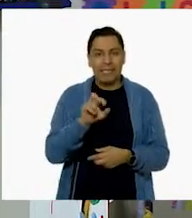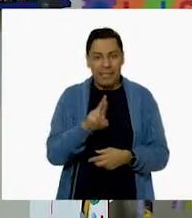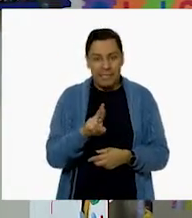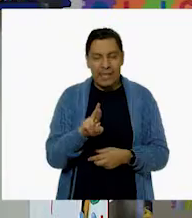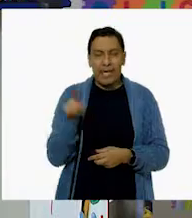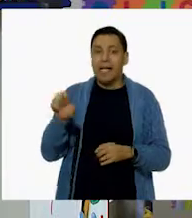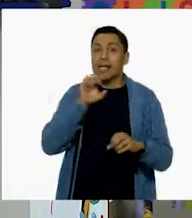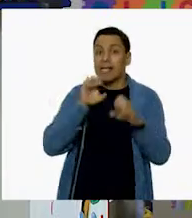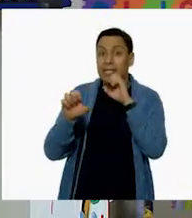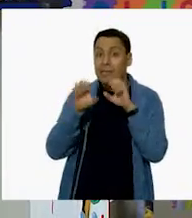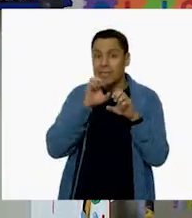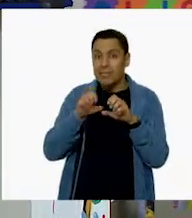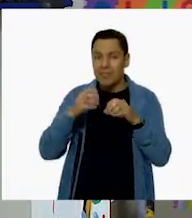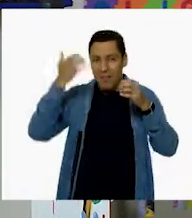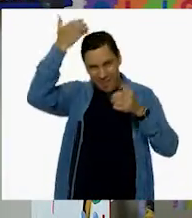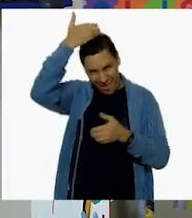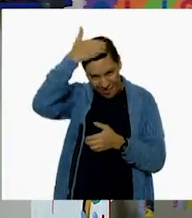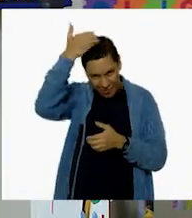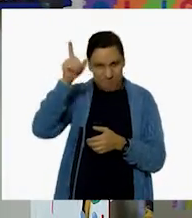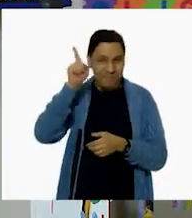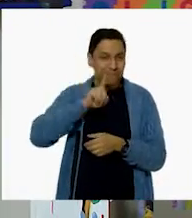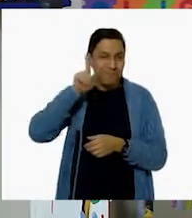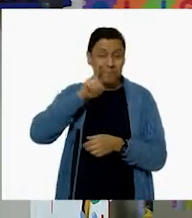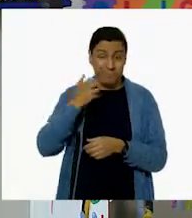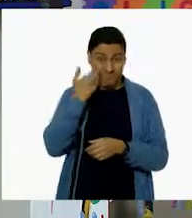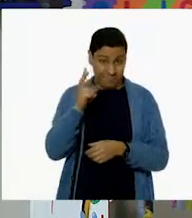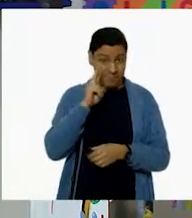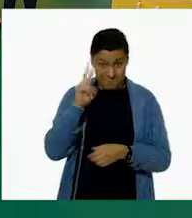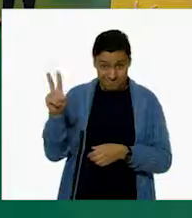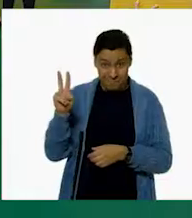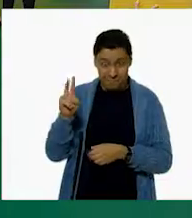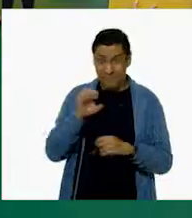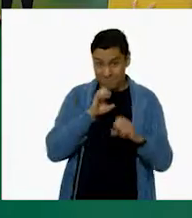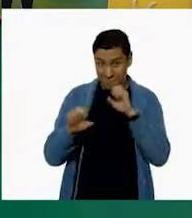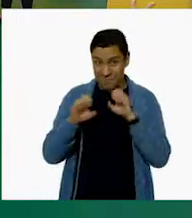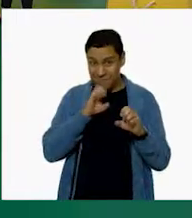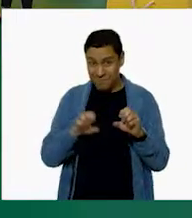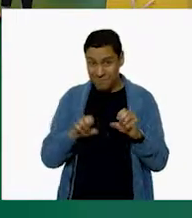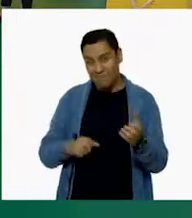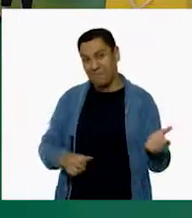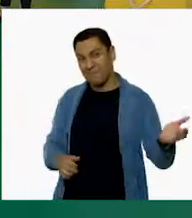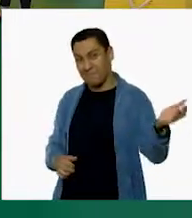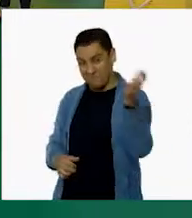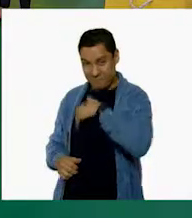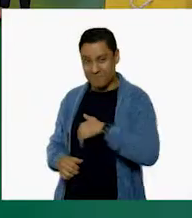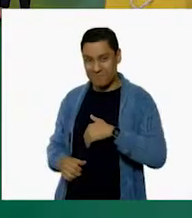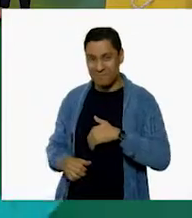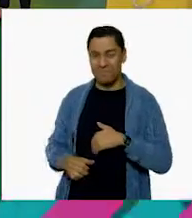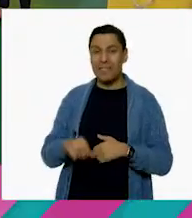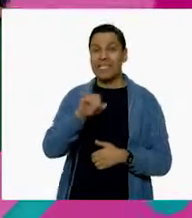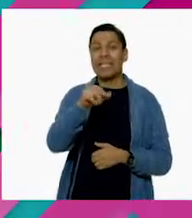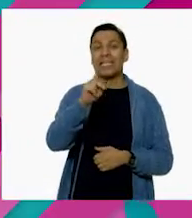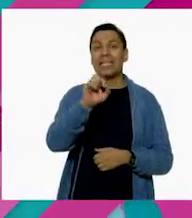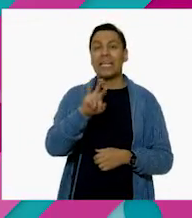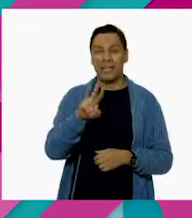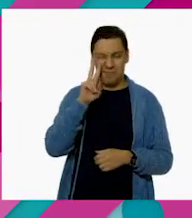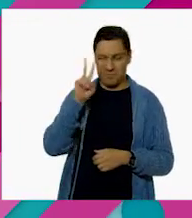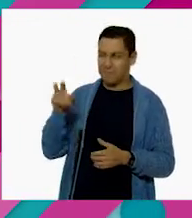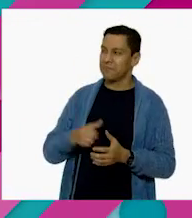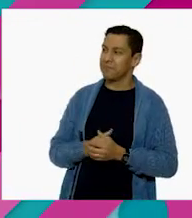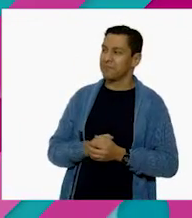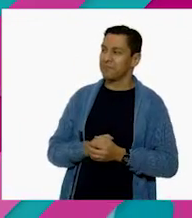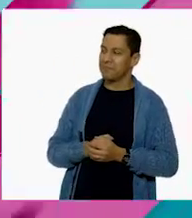una enfermera. ¿Quieren ver y escuchar esta entrevista? ¿Sí? Sí, sí, sí, sí. ¡Iker, te toca! ¡Vas!